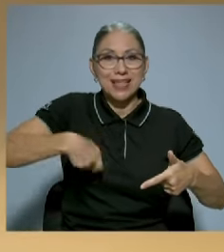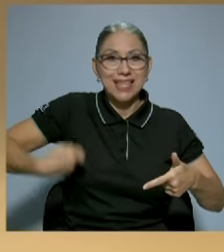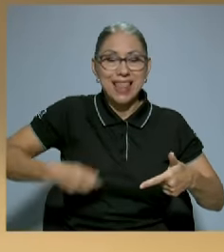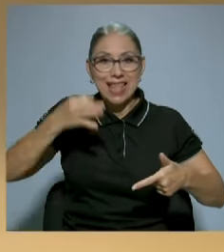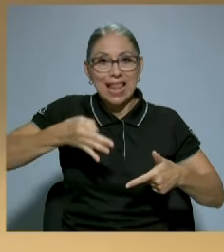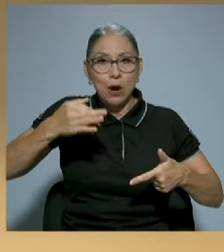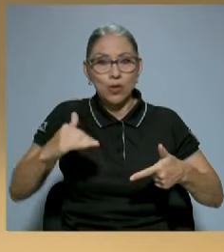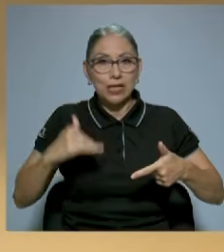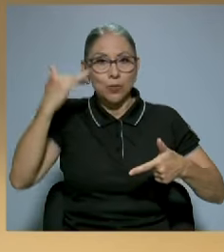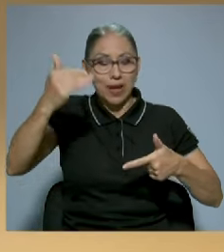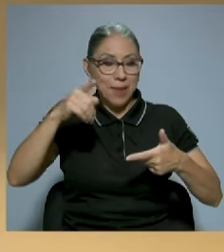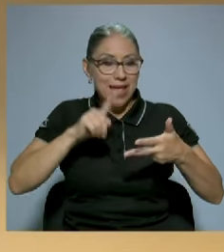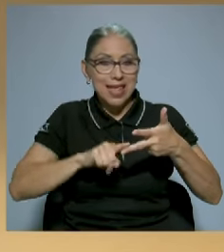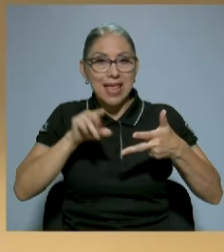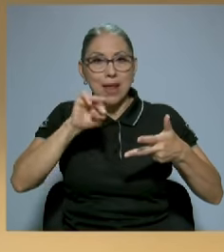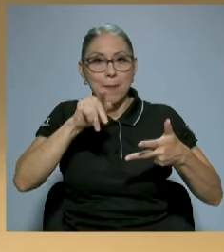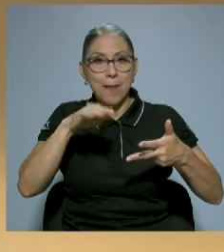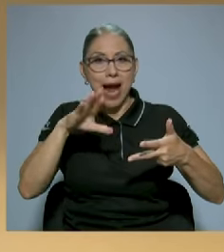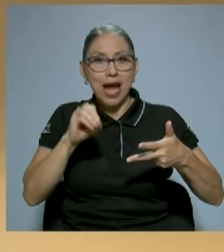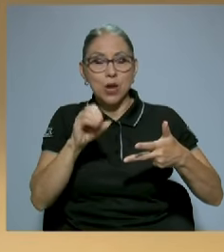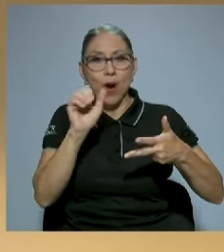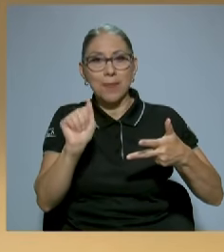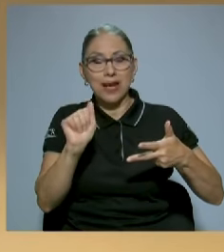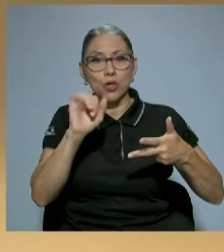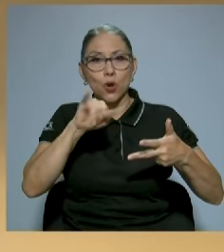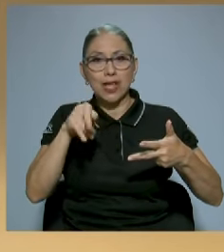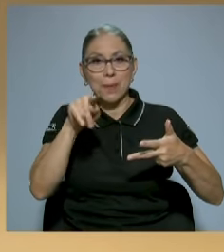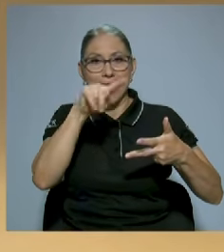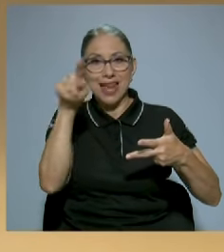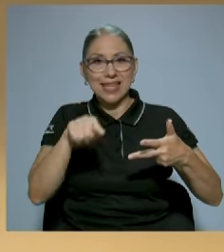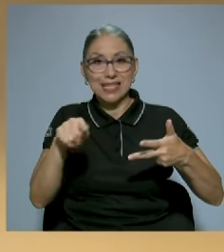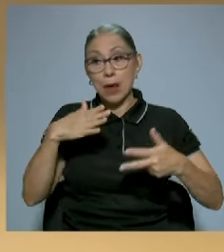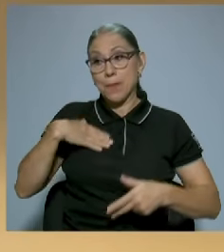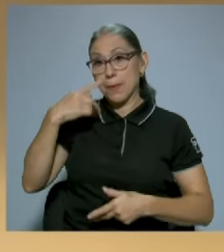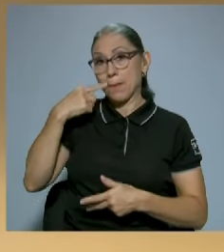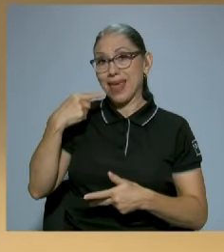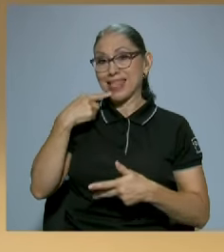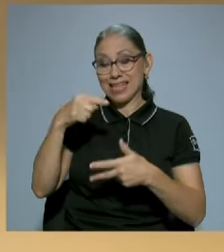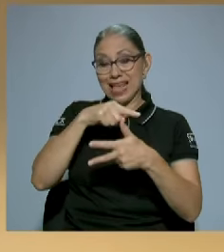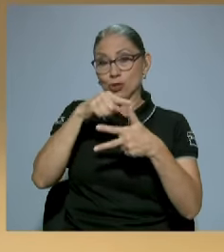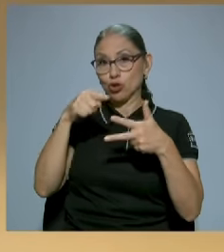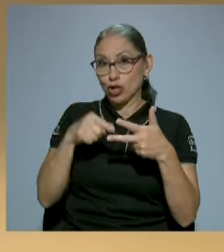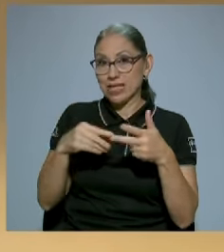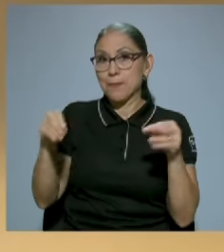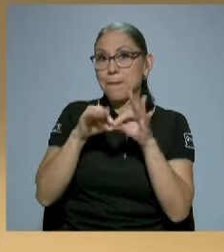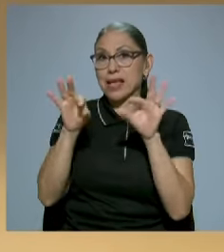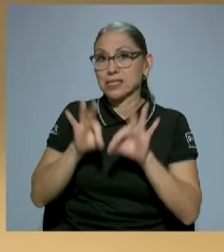Justicia y Mario Alberto Jiménez. Él decía que habían sido los tres más destacados.